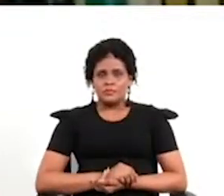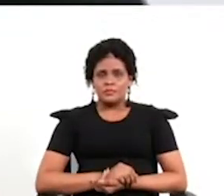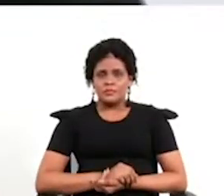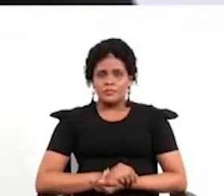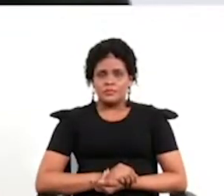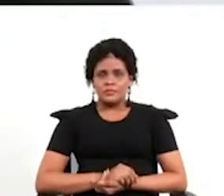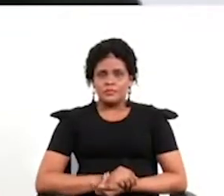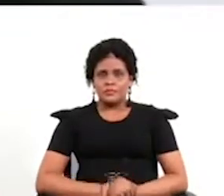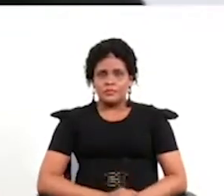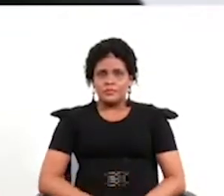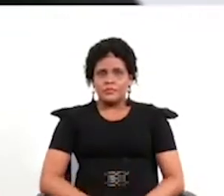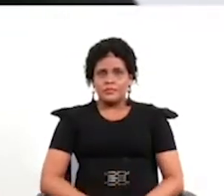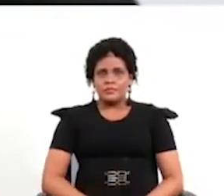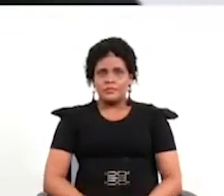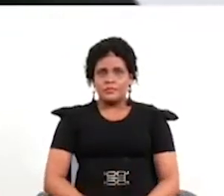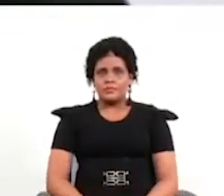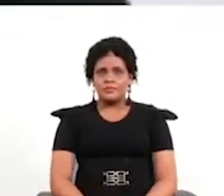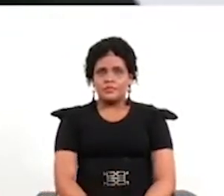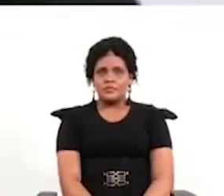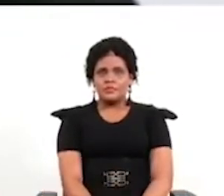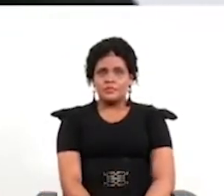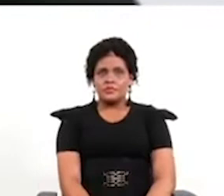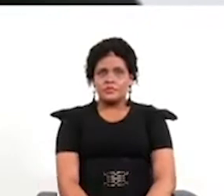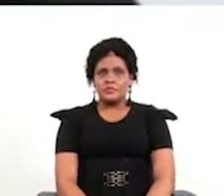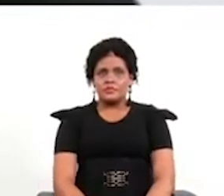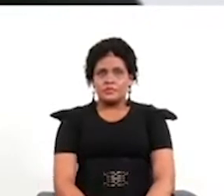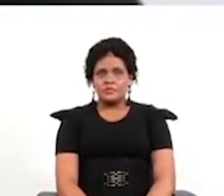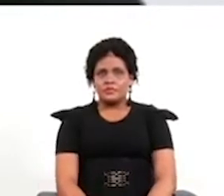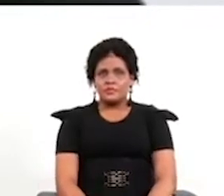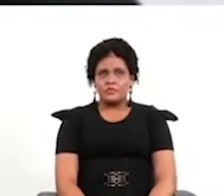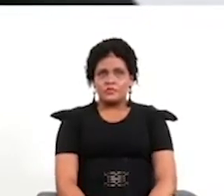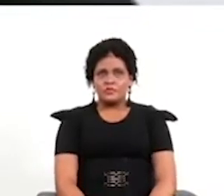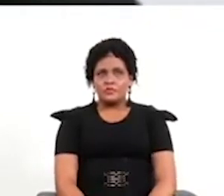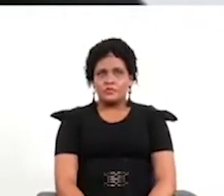en varios en al menos una de las